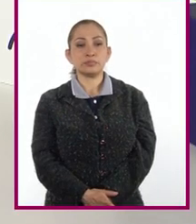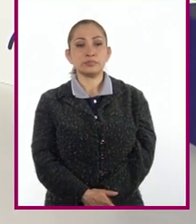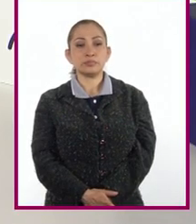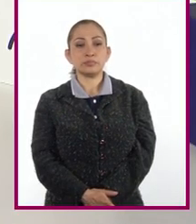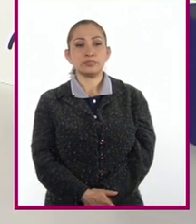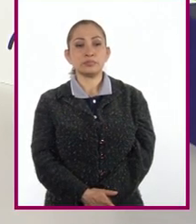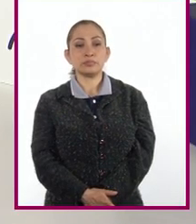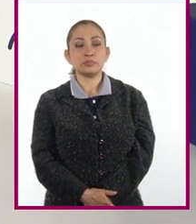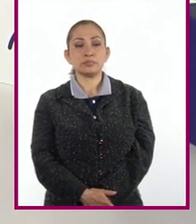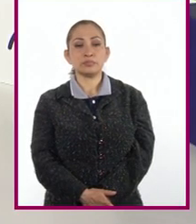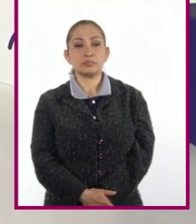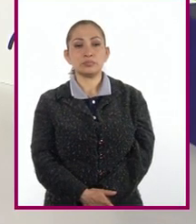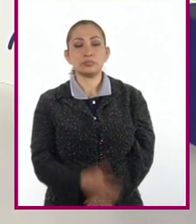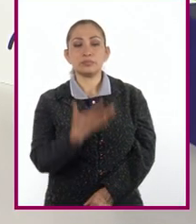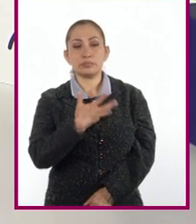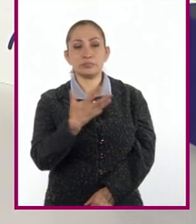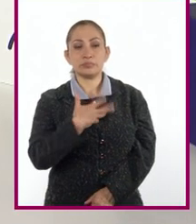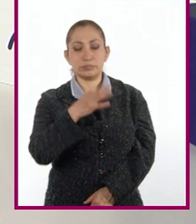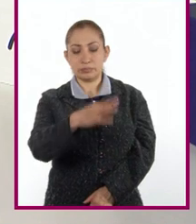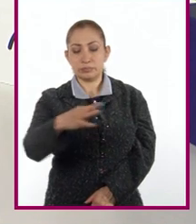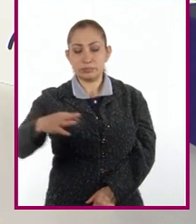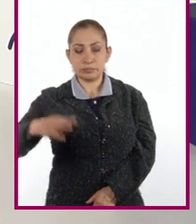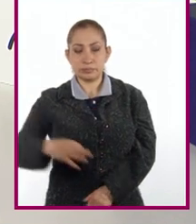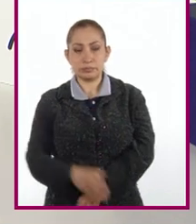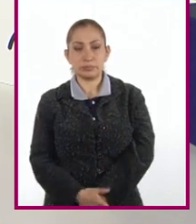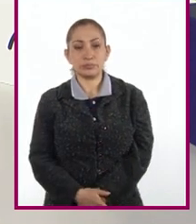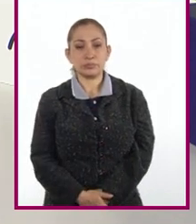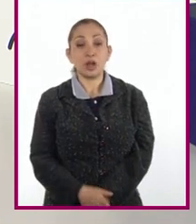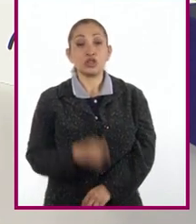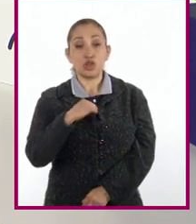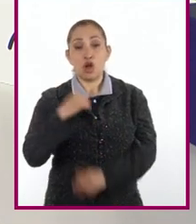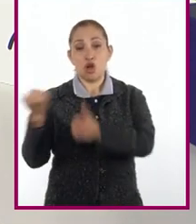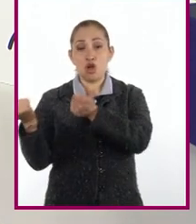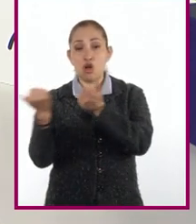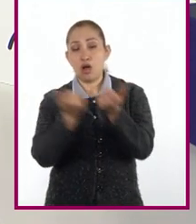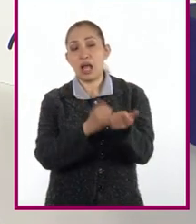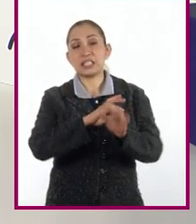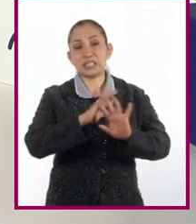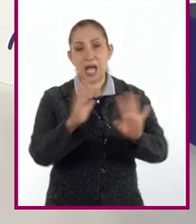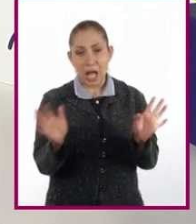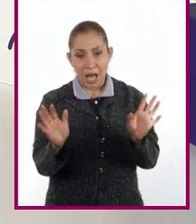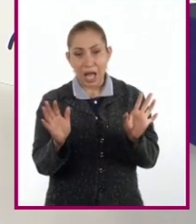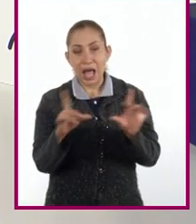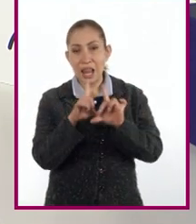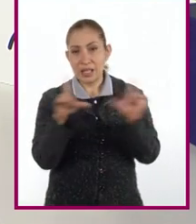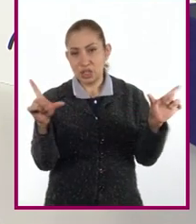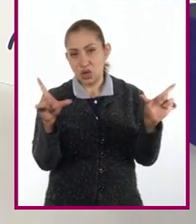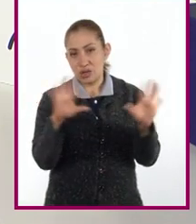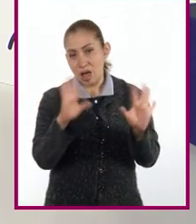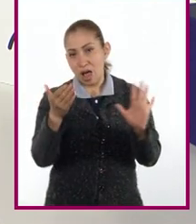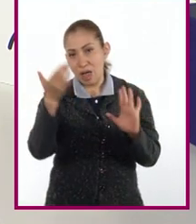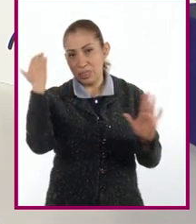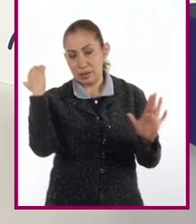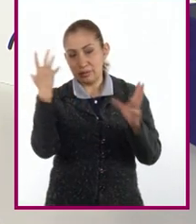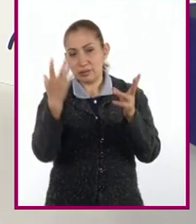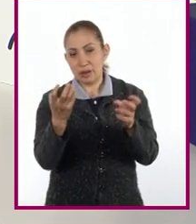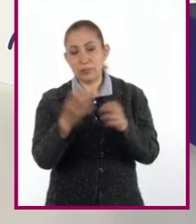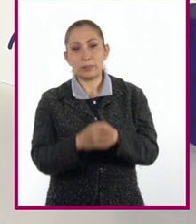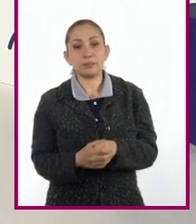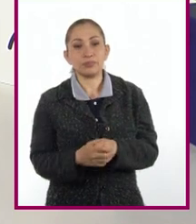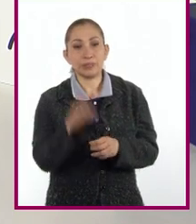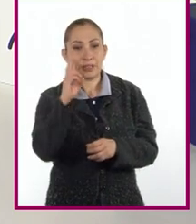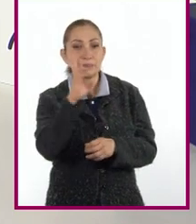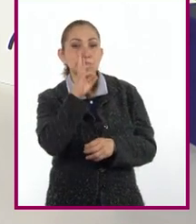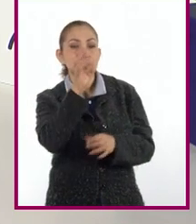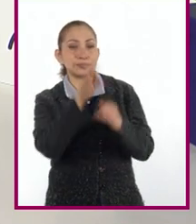Tenemos nuestras piezas. Yo traje unas ya terminadas, secas, y así